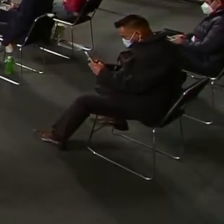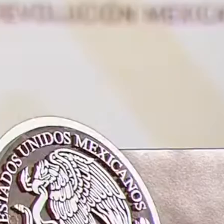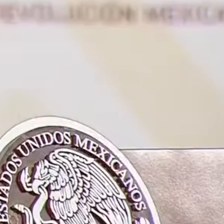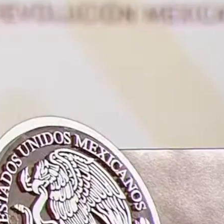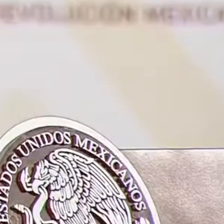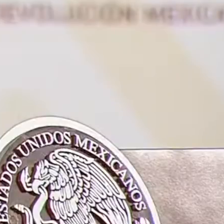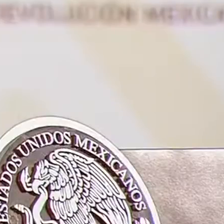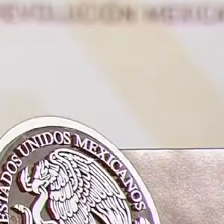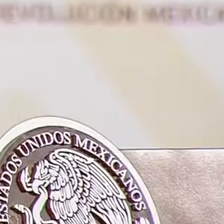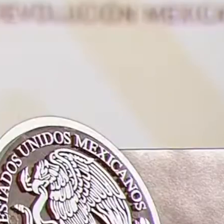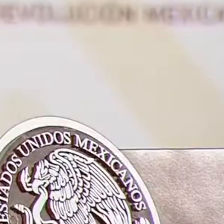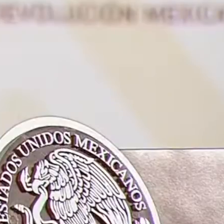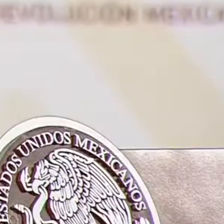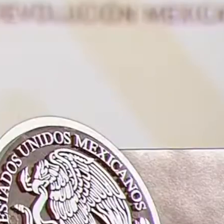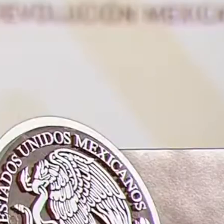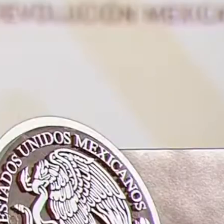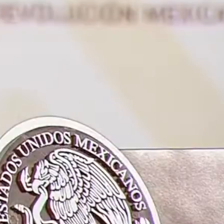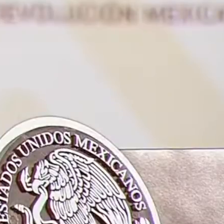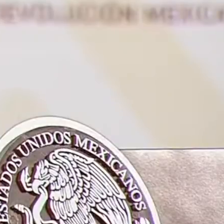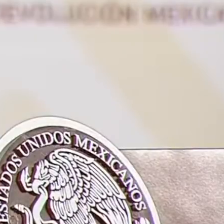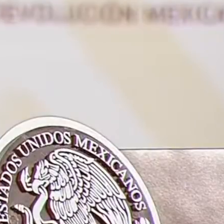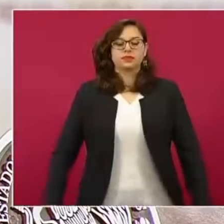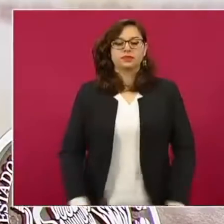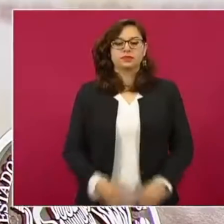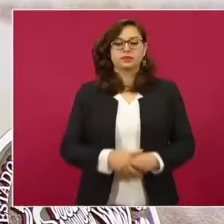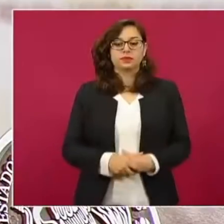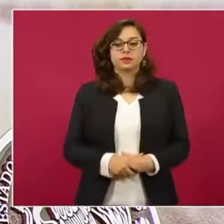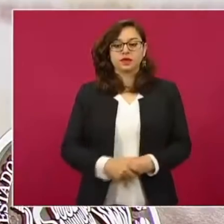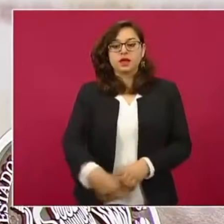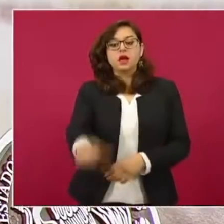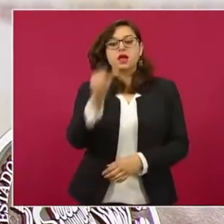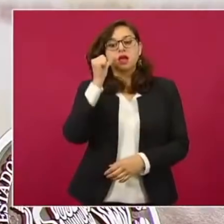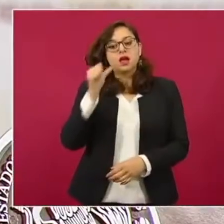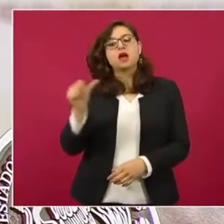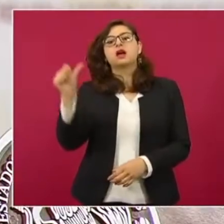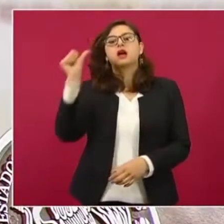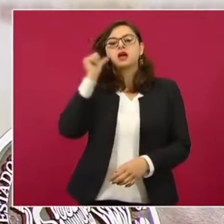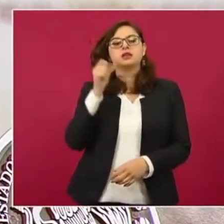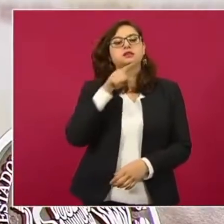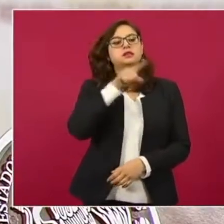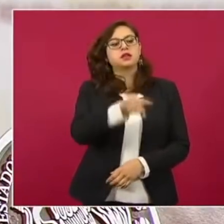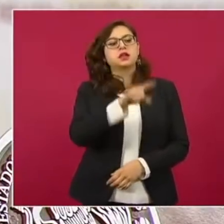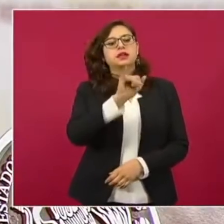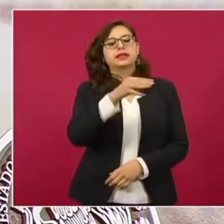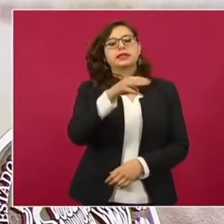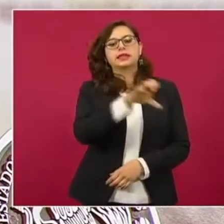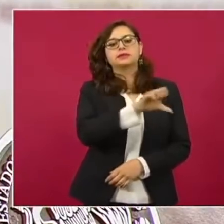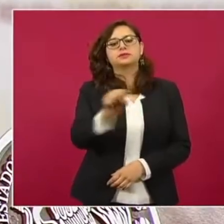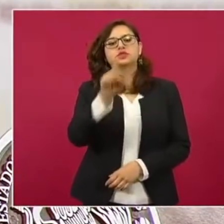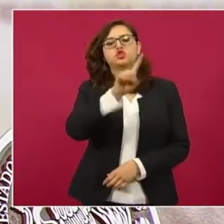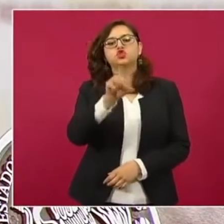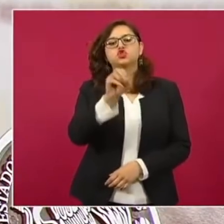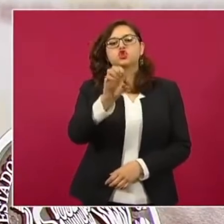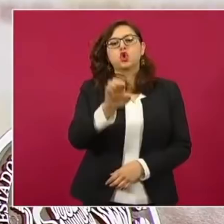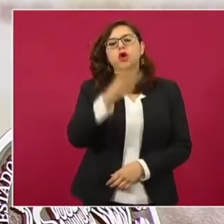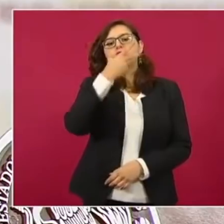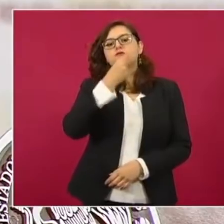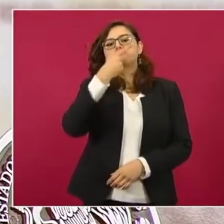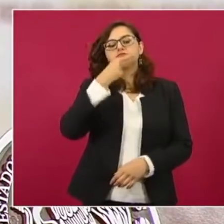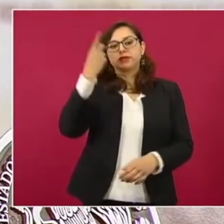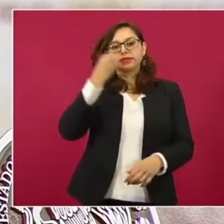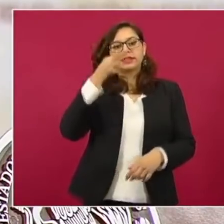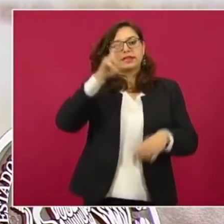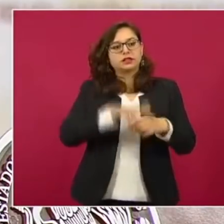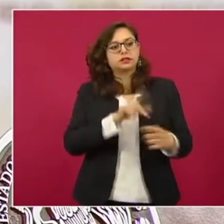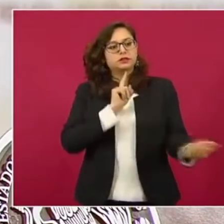Zoe Robledo. Estamos reforzando varias acciones. Una de las acciones a reforzar tiene que ver